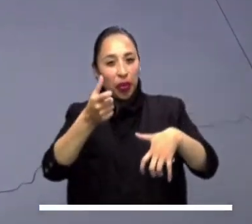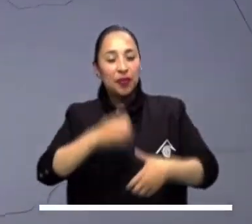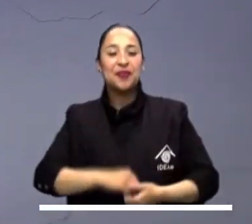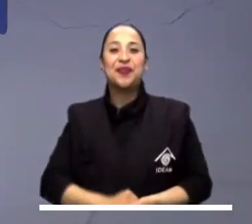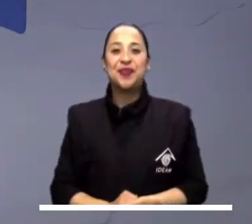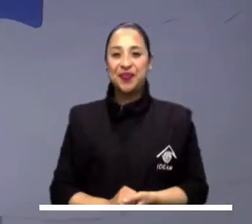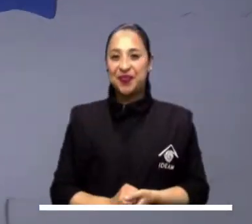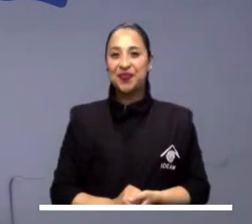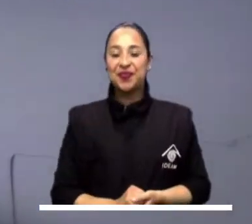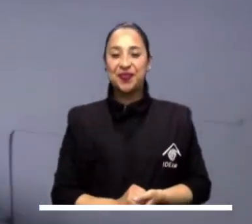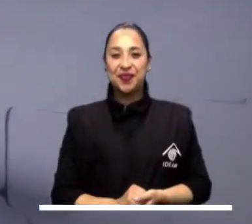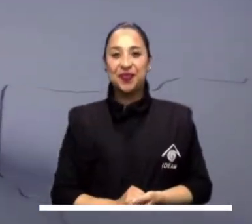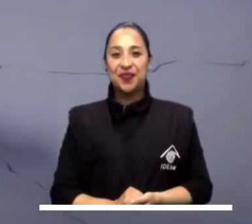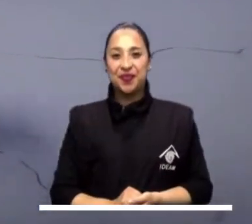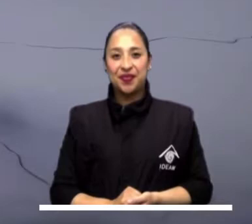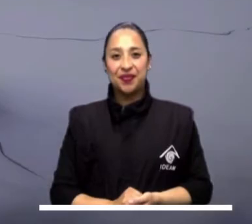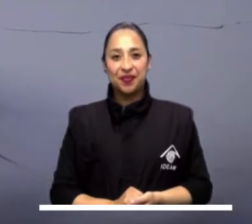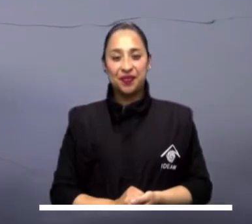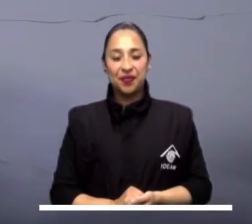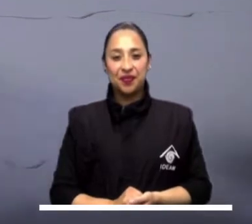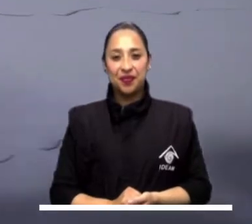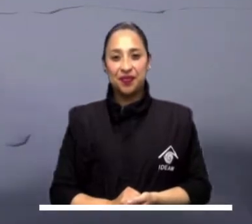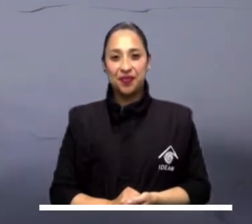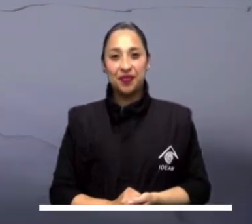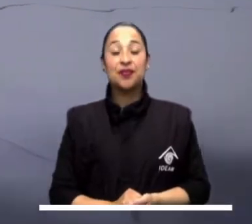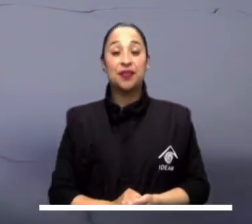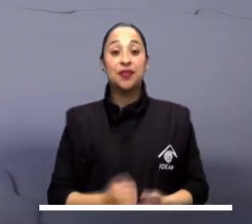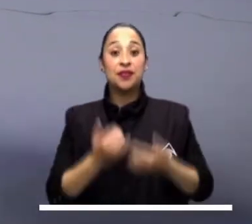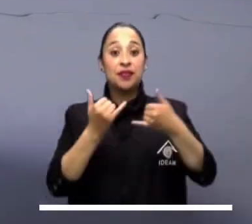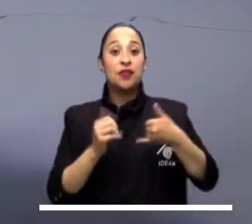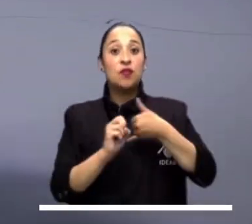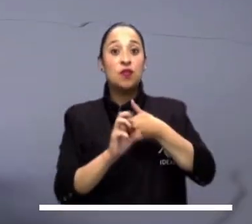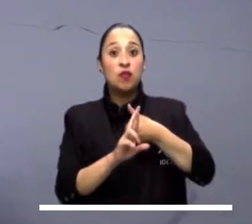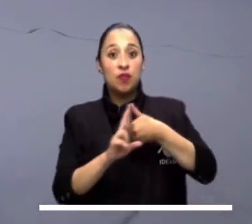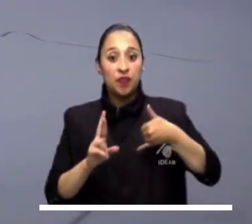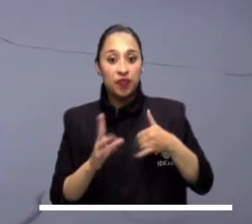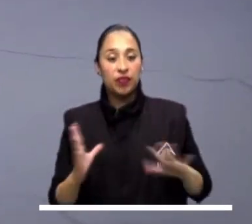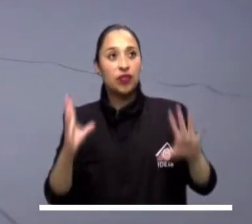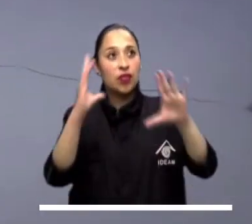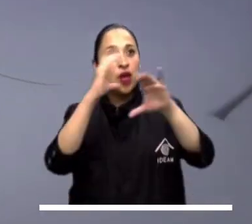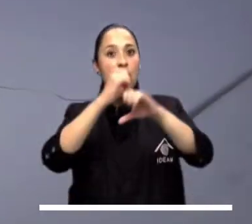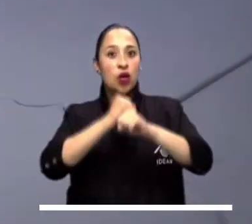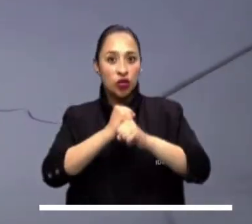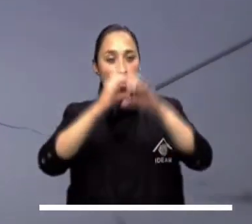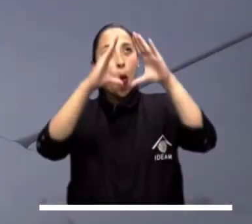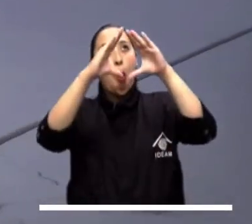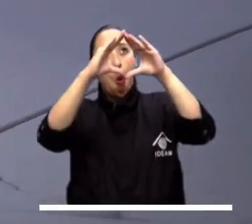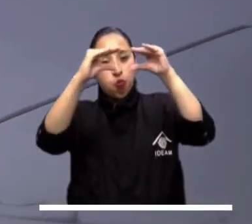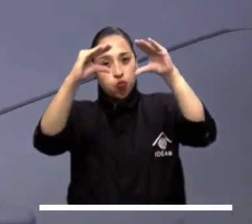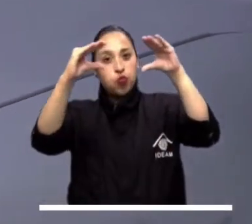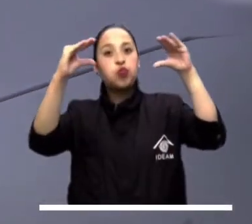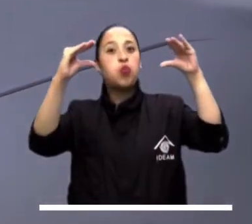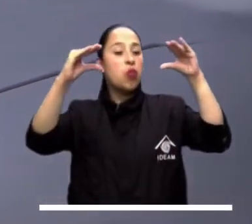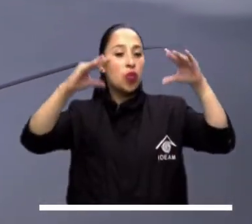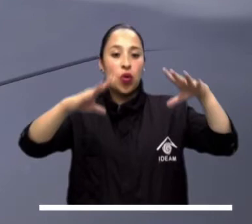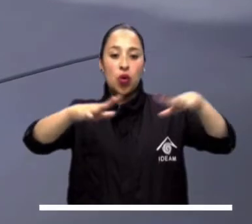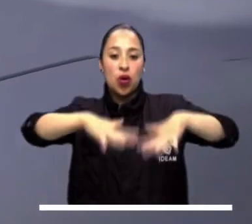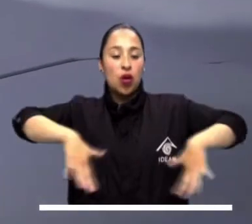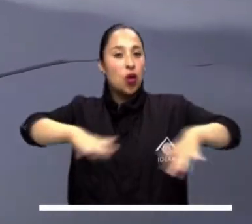En el centro del país habrá nubosidad parcial y tiempo seco, aunque en zonas de Nariño se esperan precipitaciones ligeras.